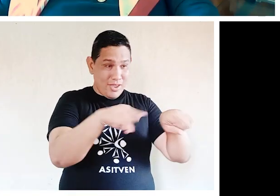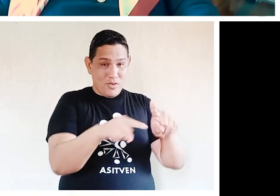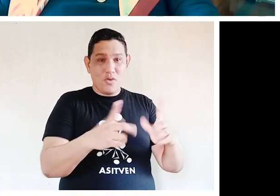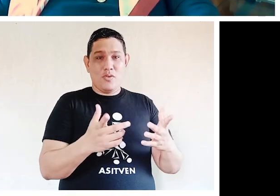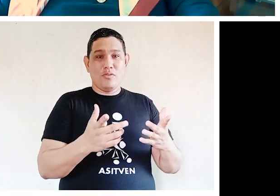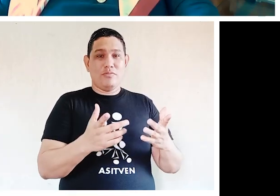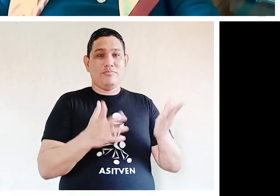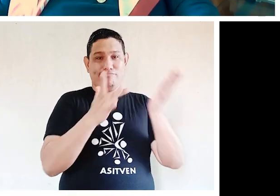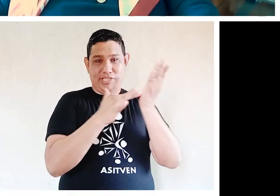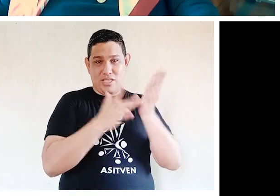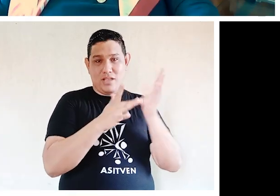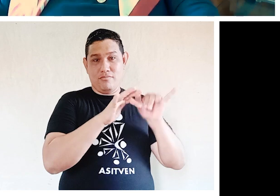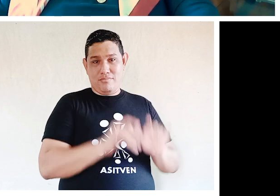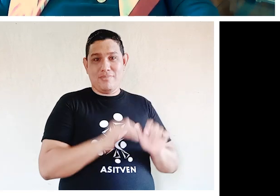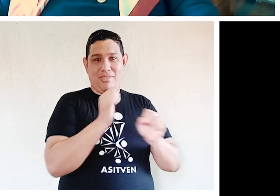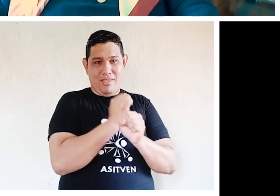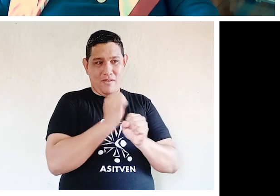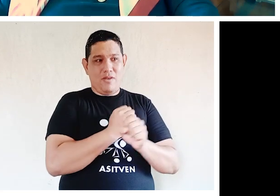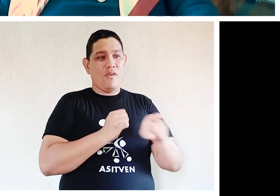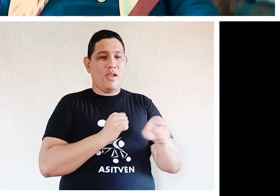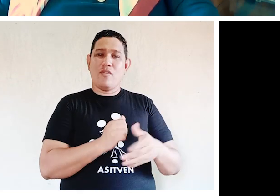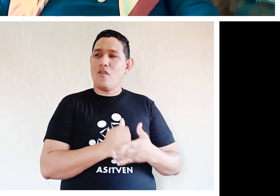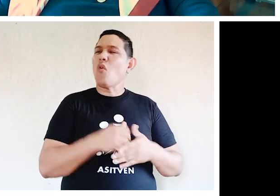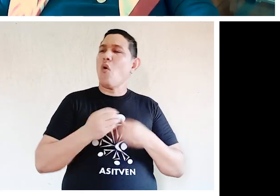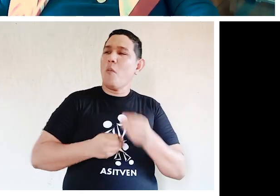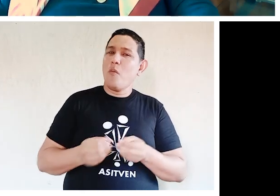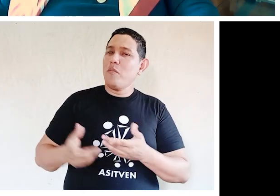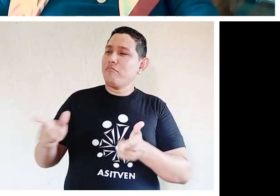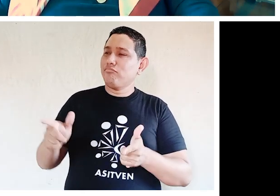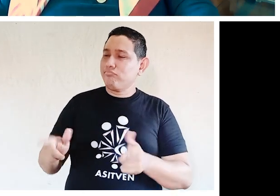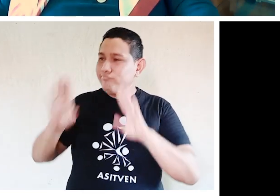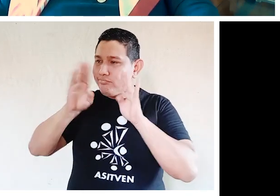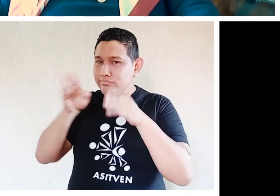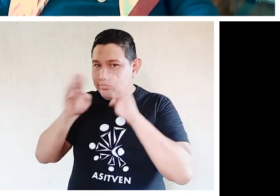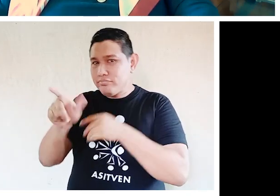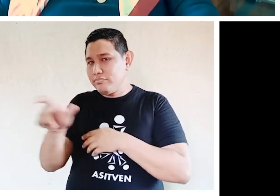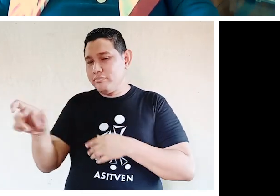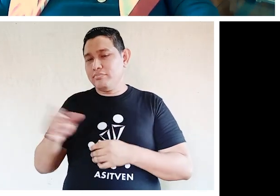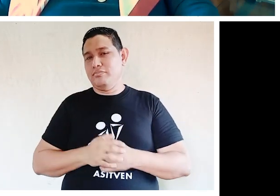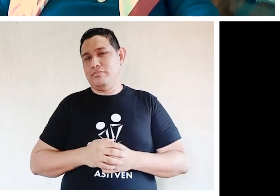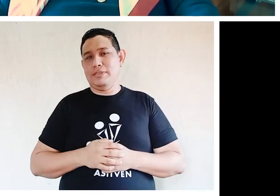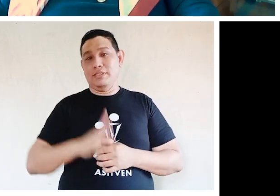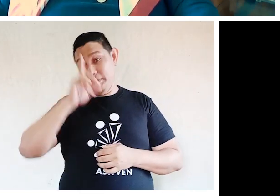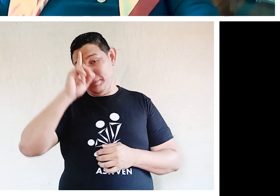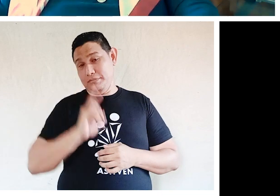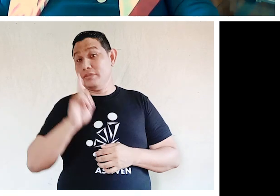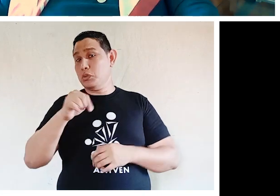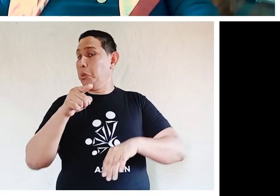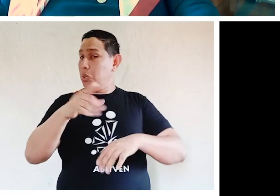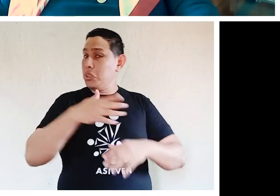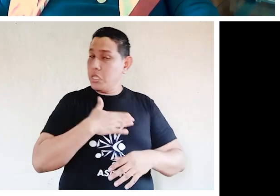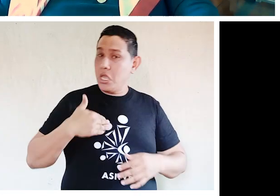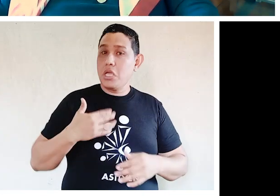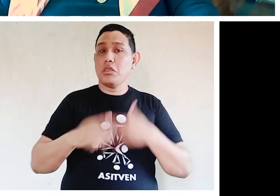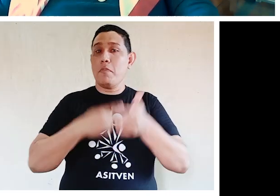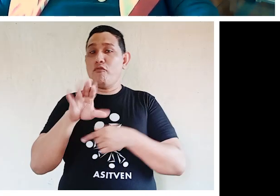porque yo creo que nos vamos a tener que extender en una próxima entrega, en lo que tiene que ver, por supuesto, si ustedes han sido de sedes y ustedes tienen el tiempo, en lo que tiene que ver